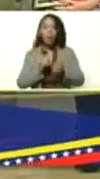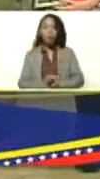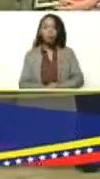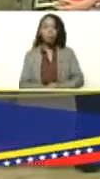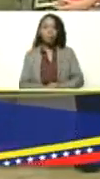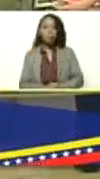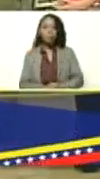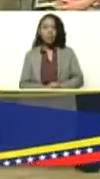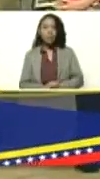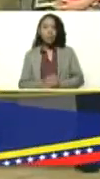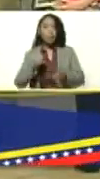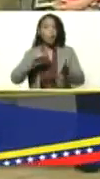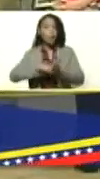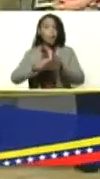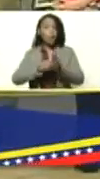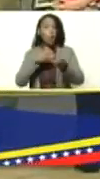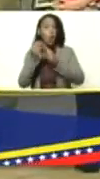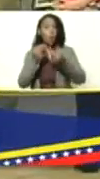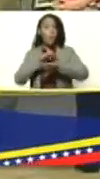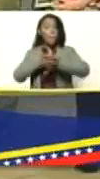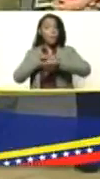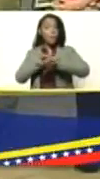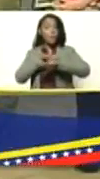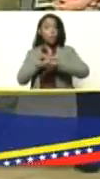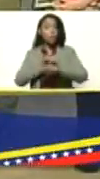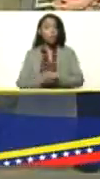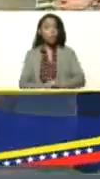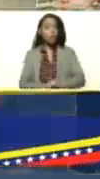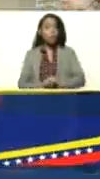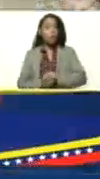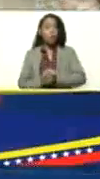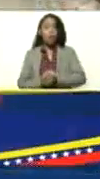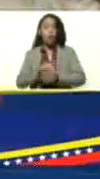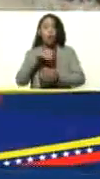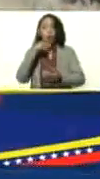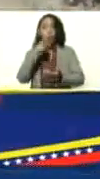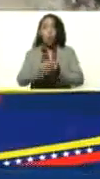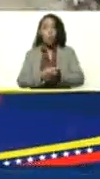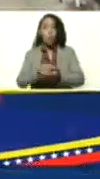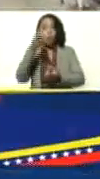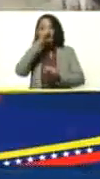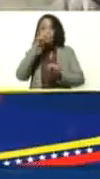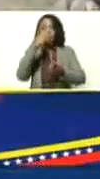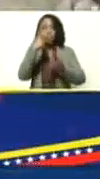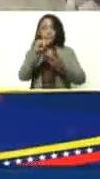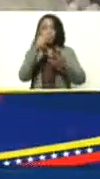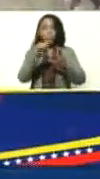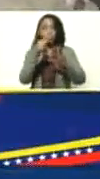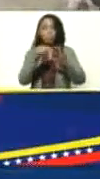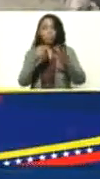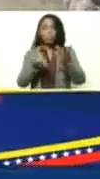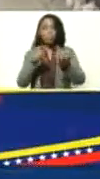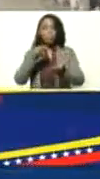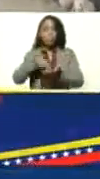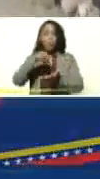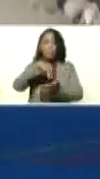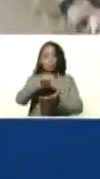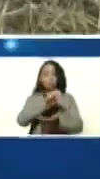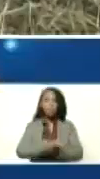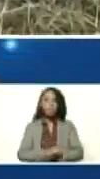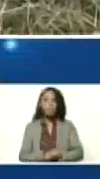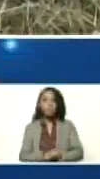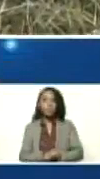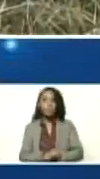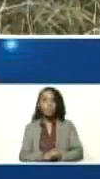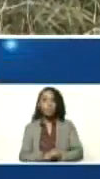Que los técnicos, así como el ministro, llama ovino, caprino, bovino. ¿Cómo es que lo llaman ustedes? Porcino.